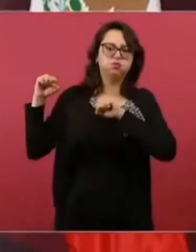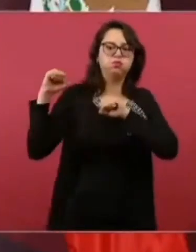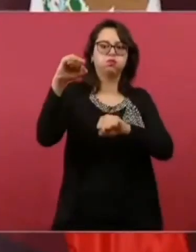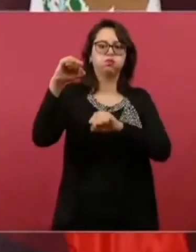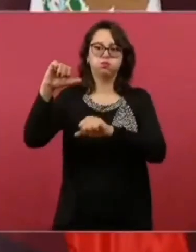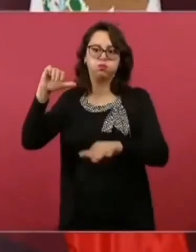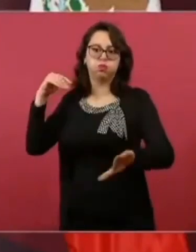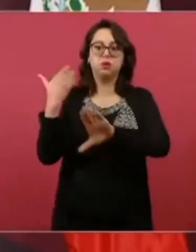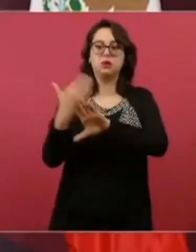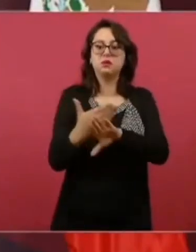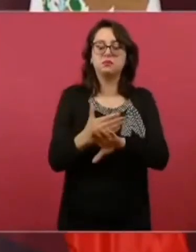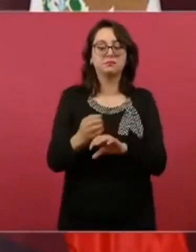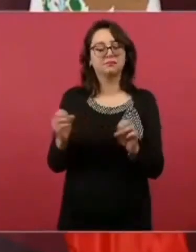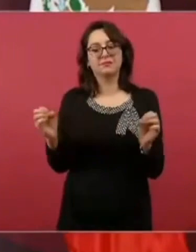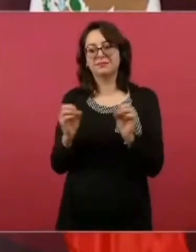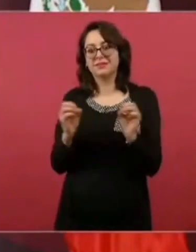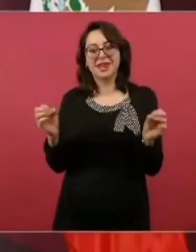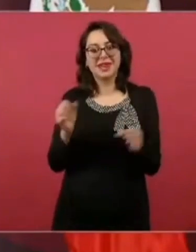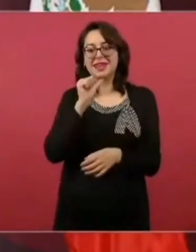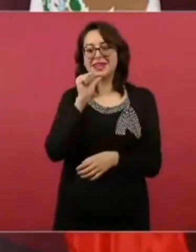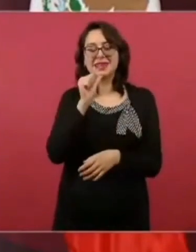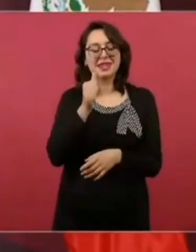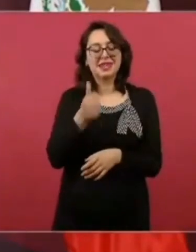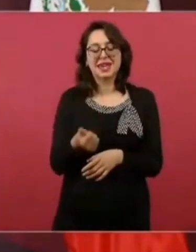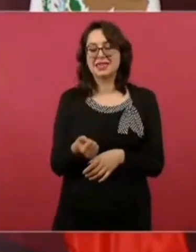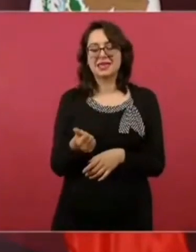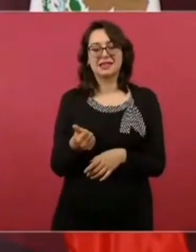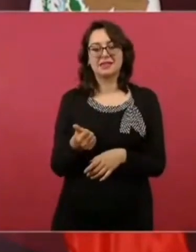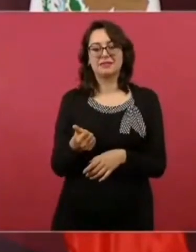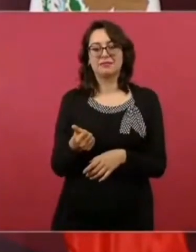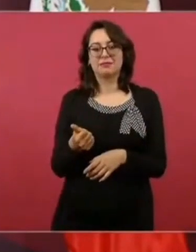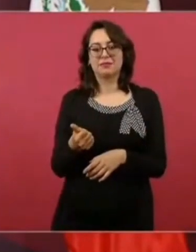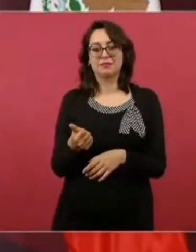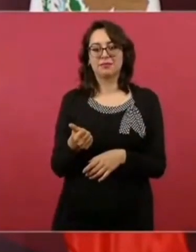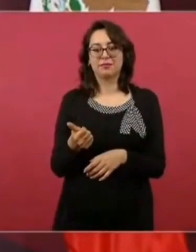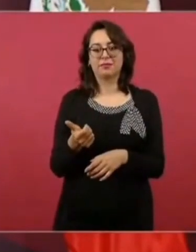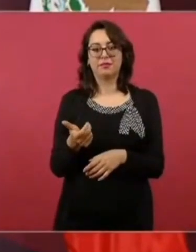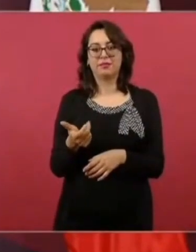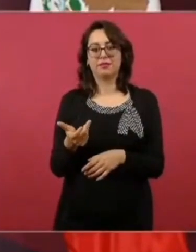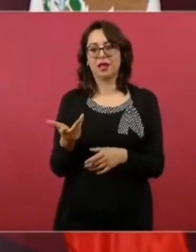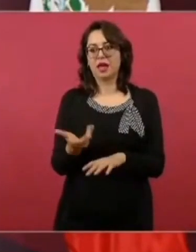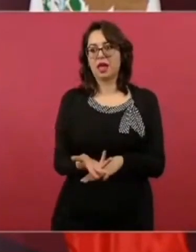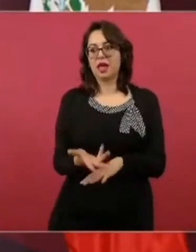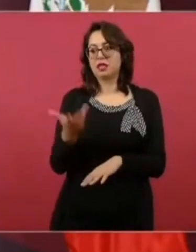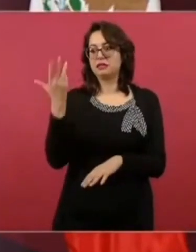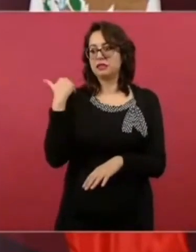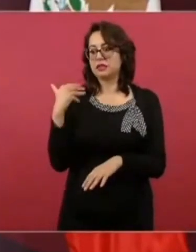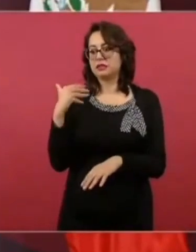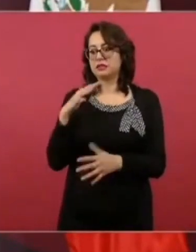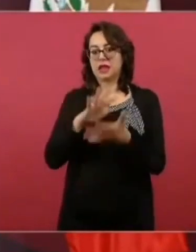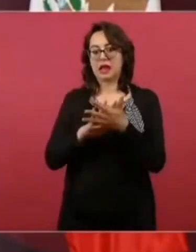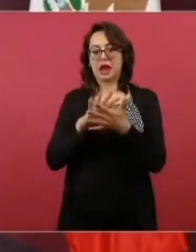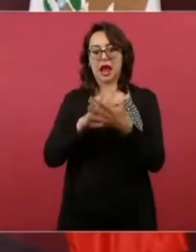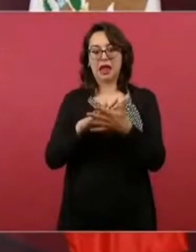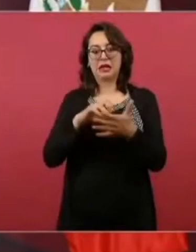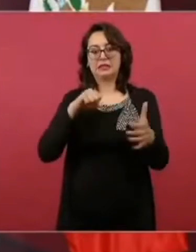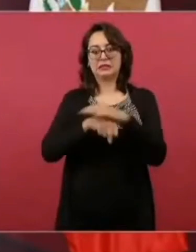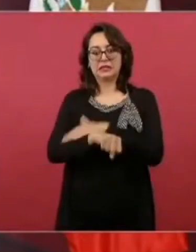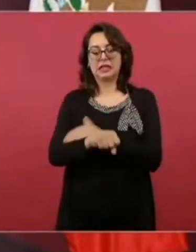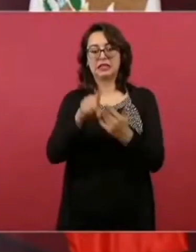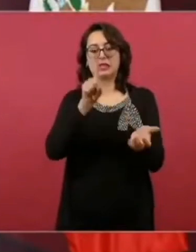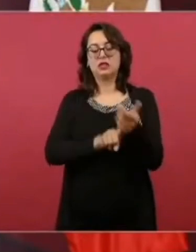Que, imagínense, en ese entonces, no sé cuántos ahora, pero eran como 24, 25 mil reclusos.